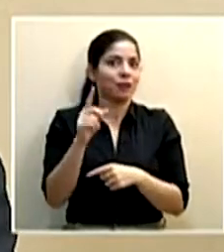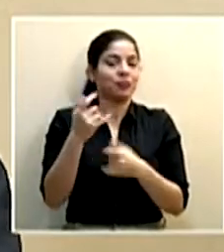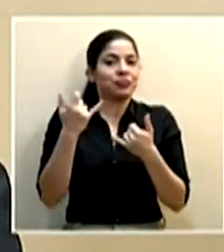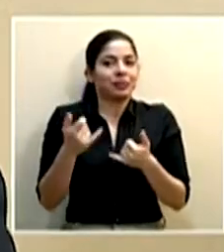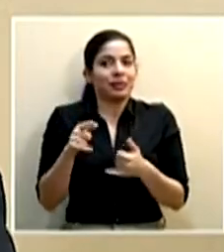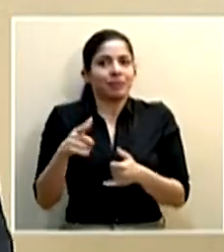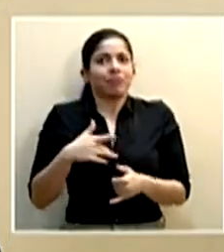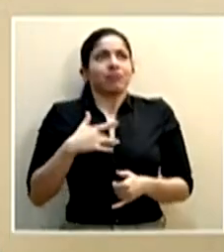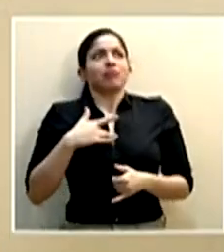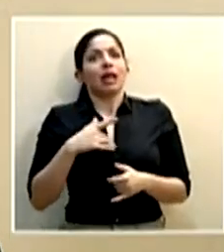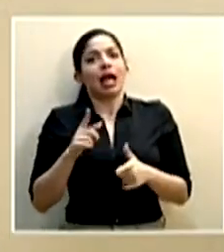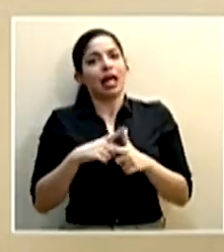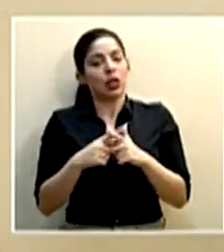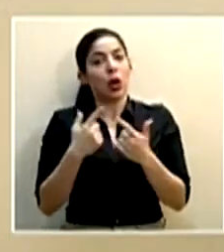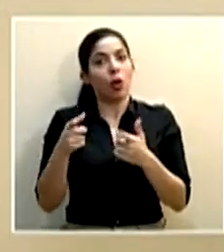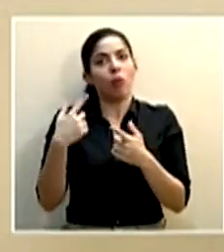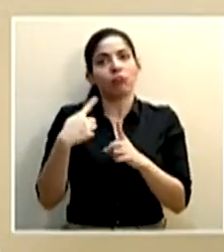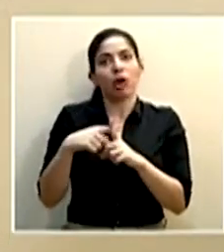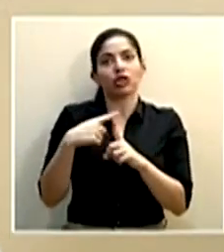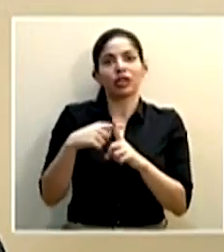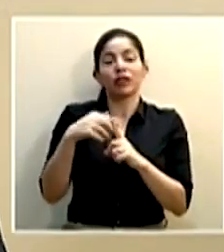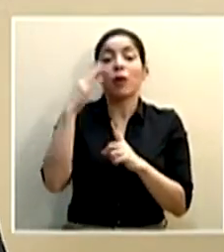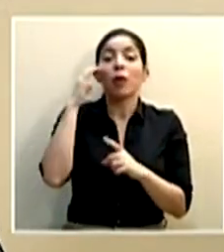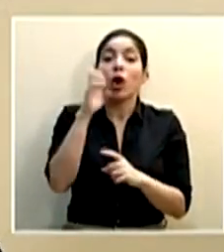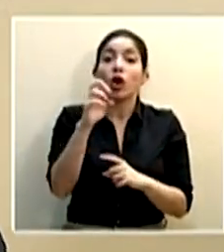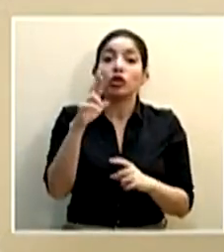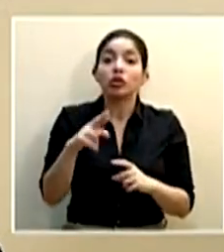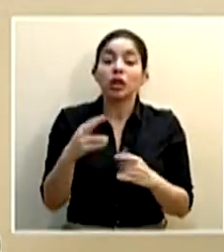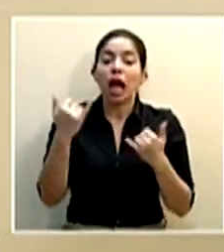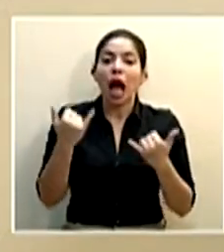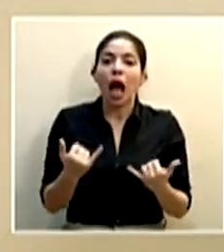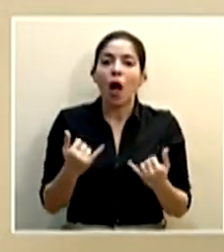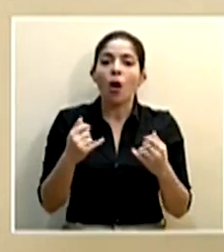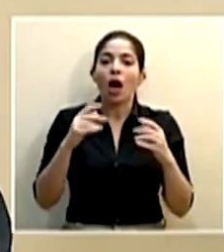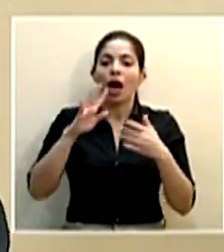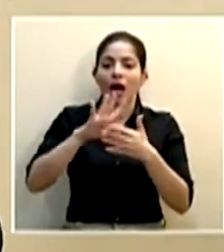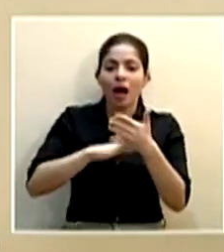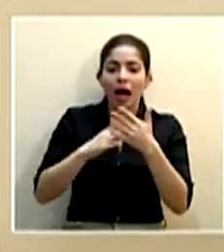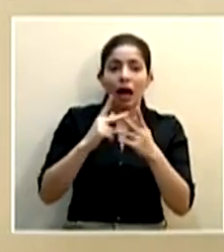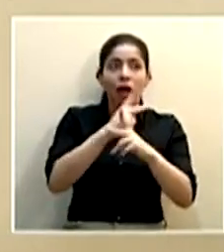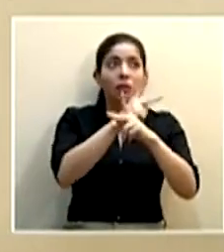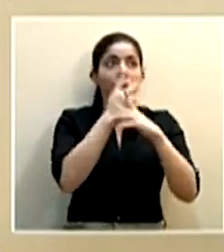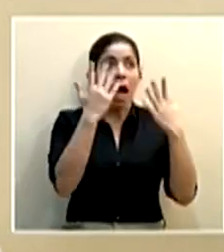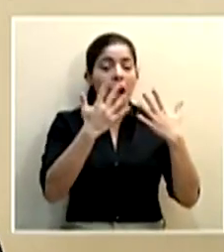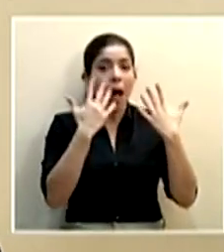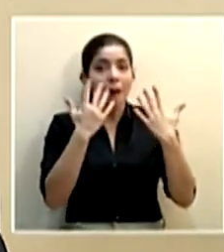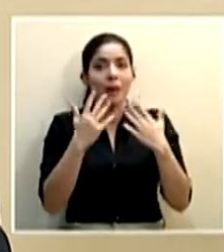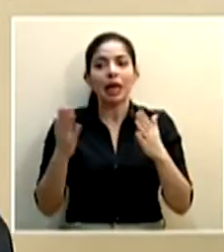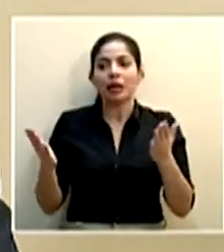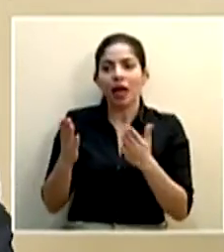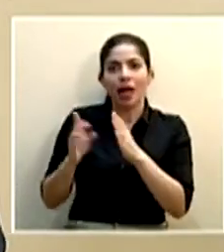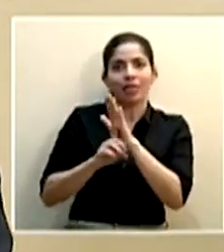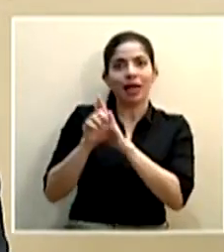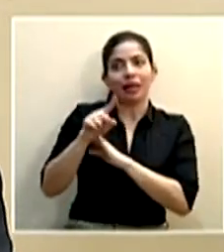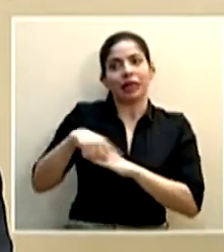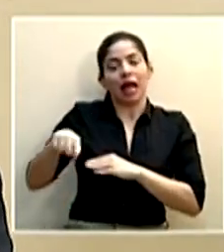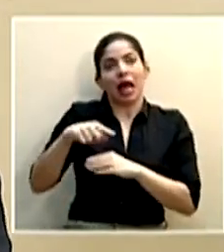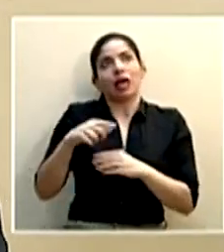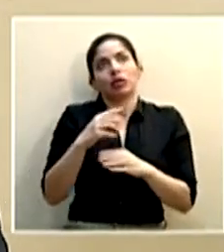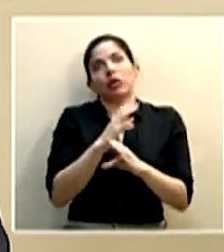es un síntoma muy positivo de cómo Costa Rica ha podido armonizar una agenda de conservación con desarrollo y sin duda la